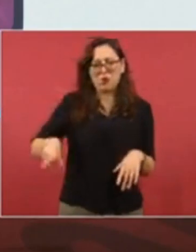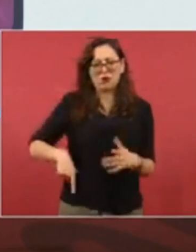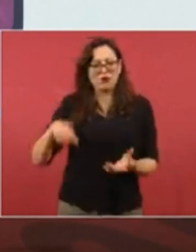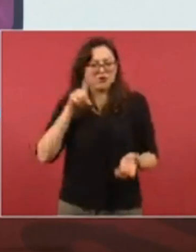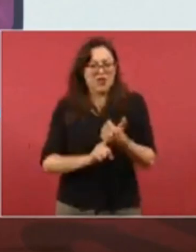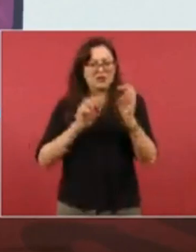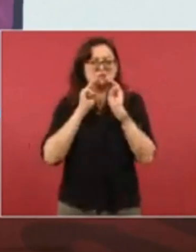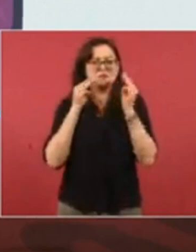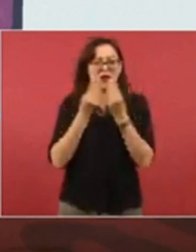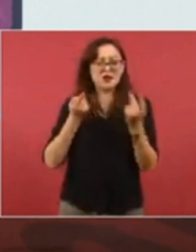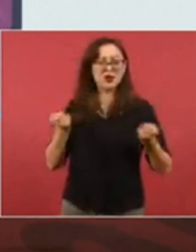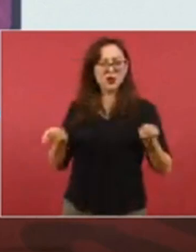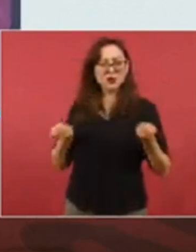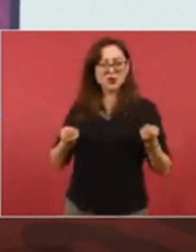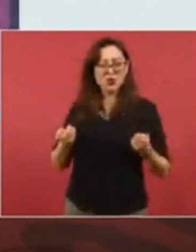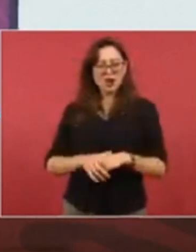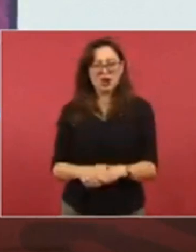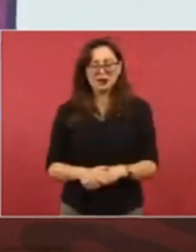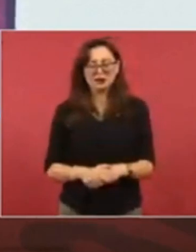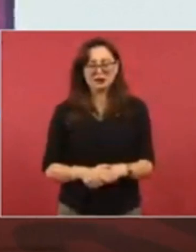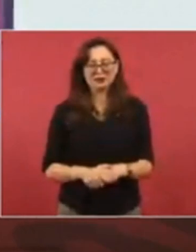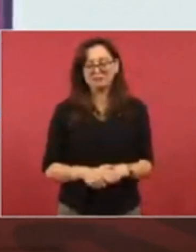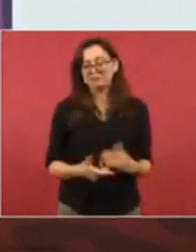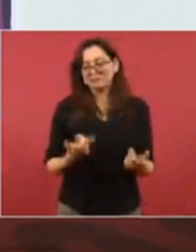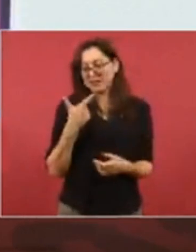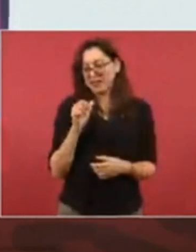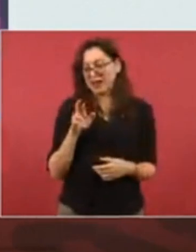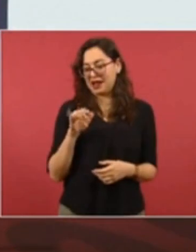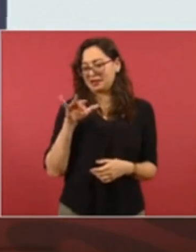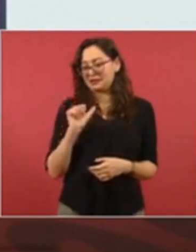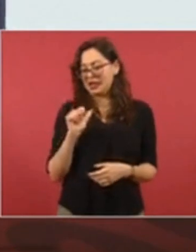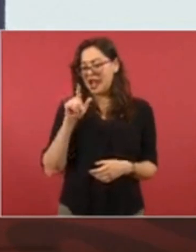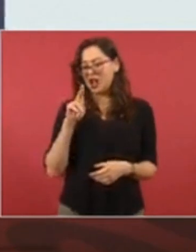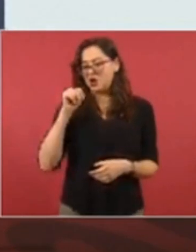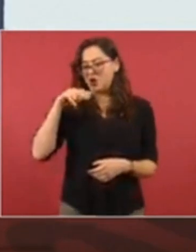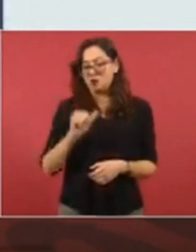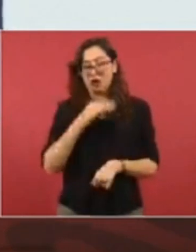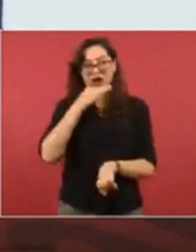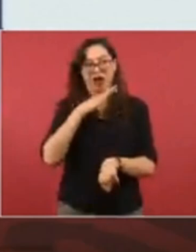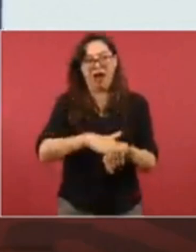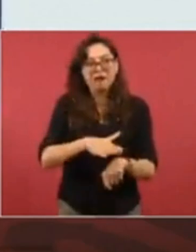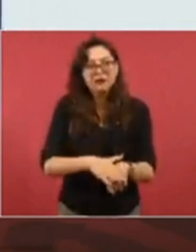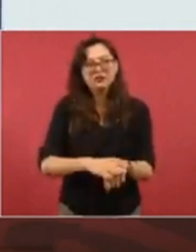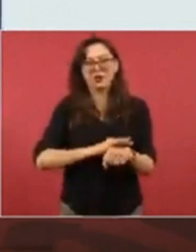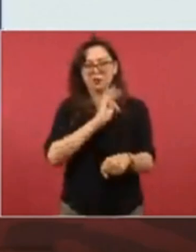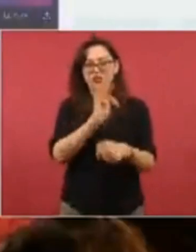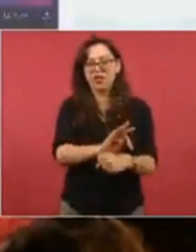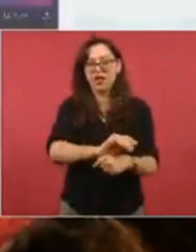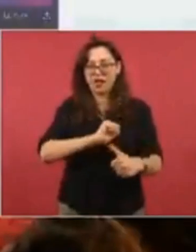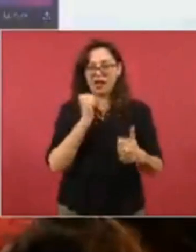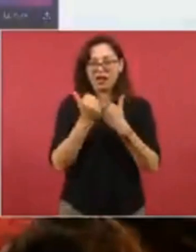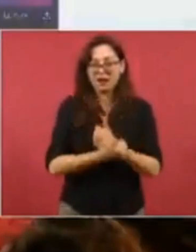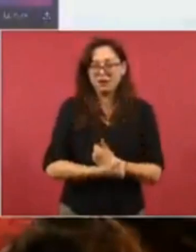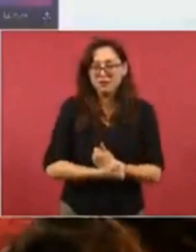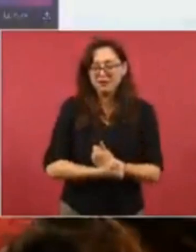porque García Luna protegía de acuerdo al juicio